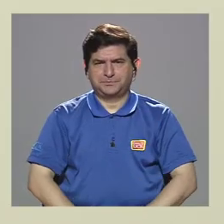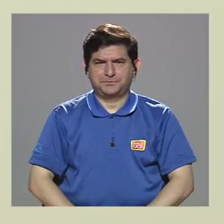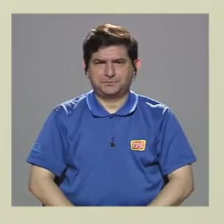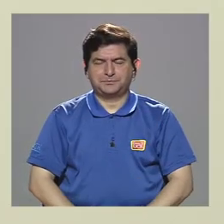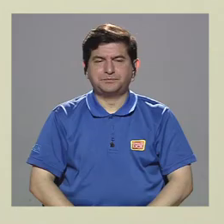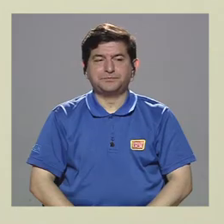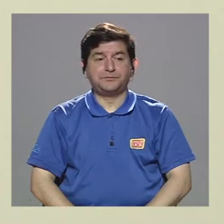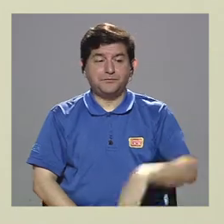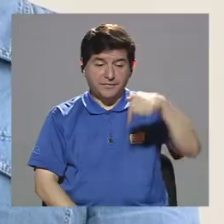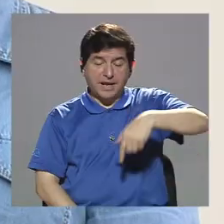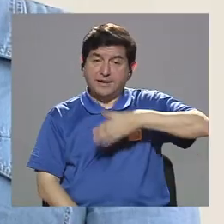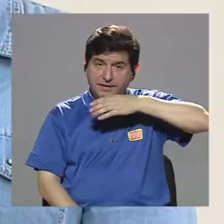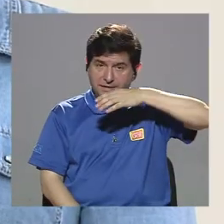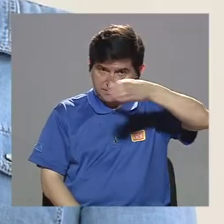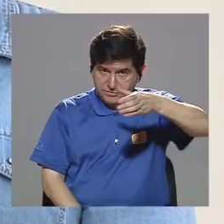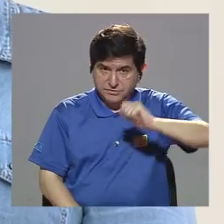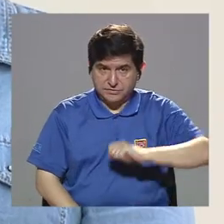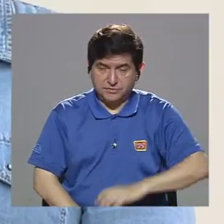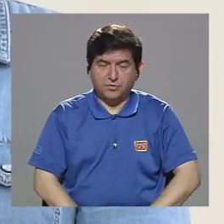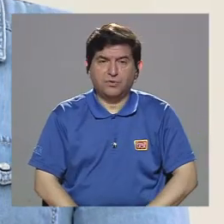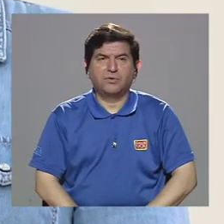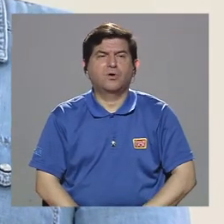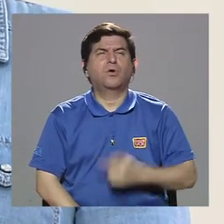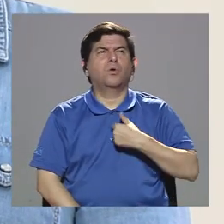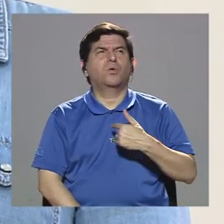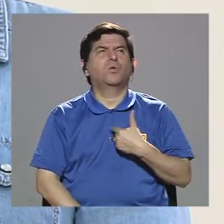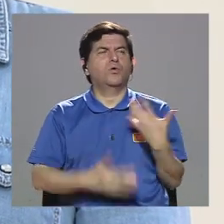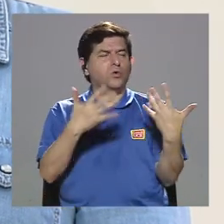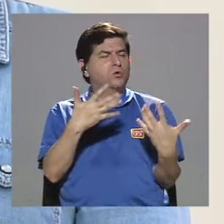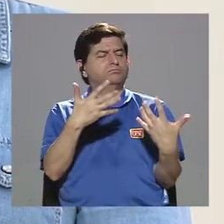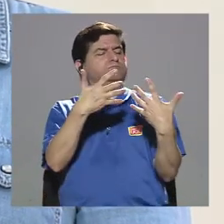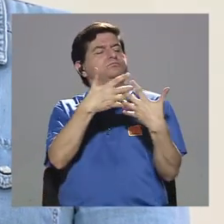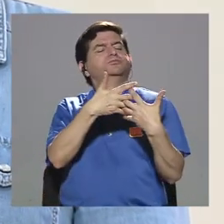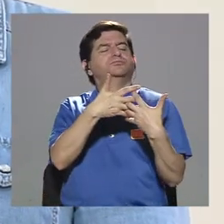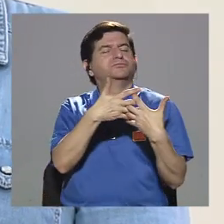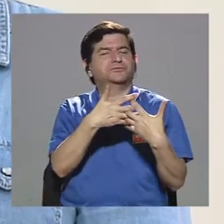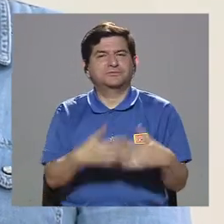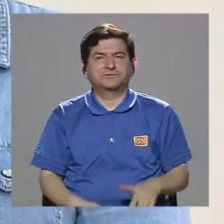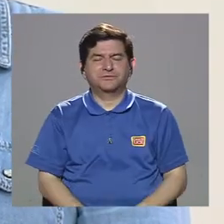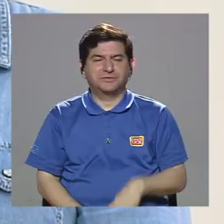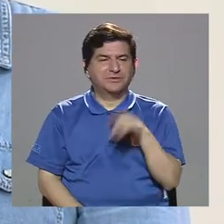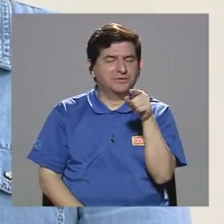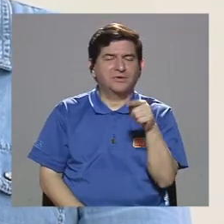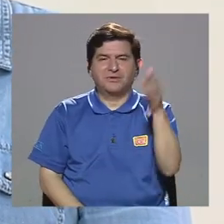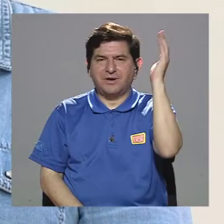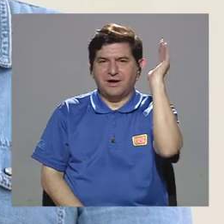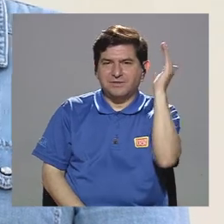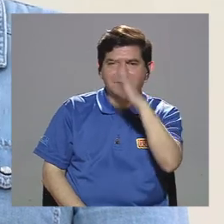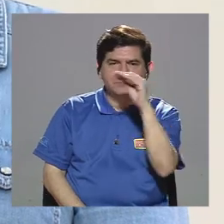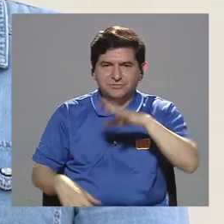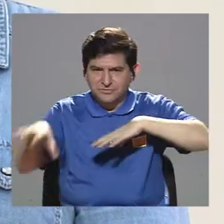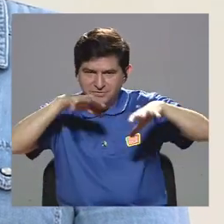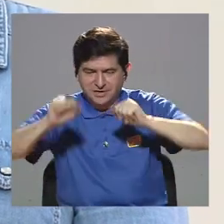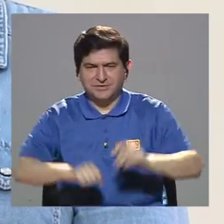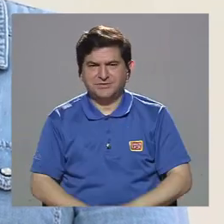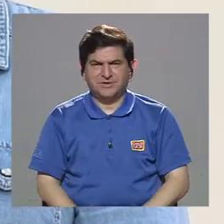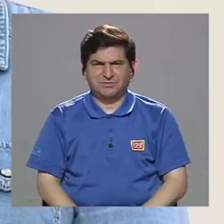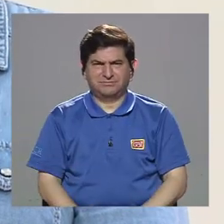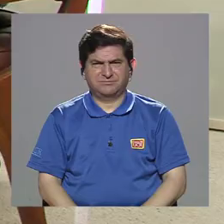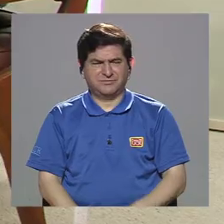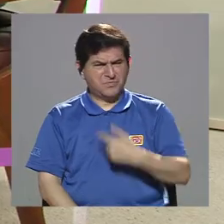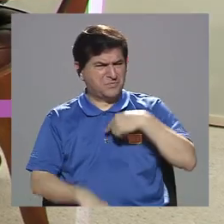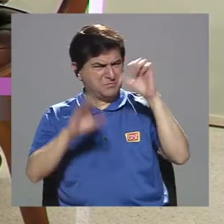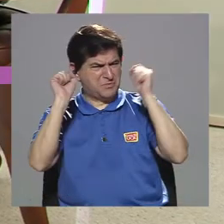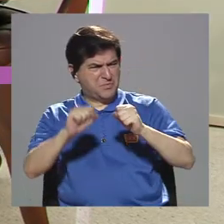consejo aquí es ser consecuente con nuestro discurso y nuestros actos y ser consecuente para